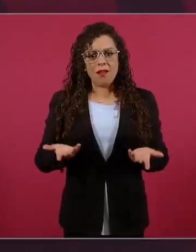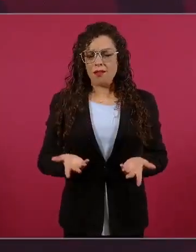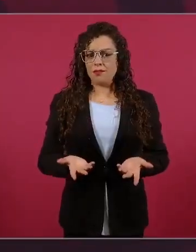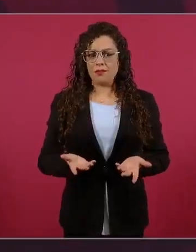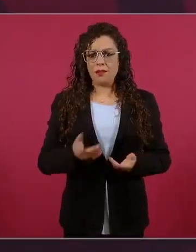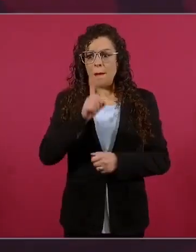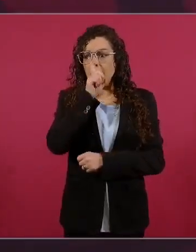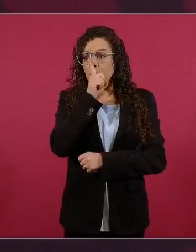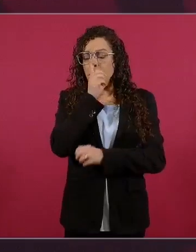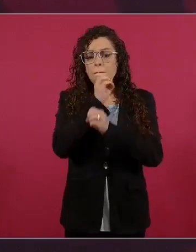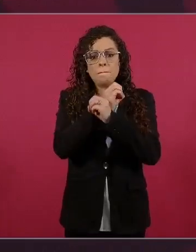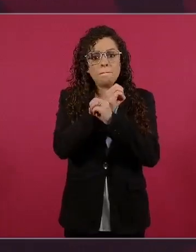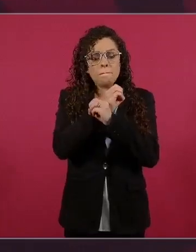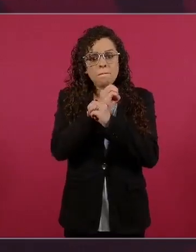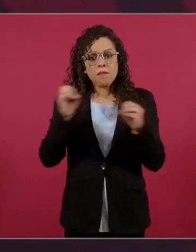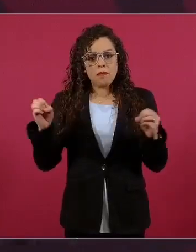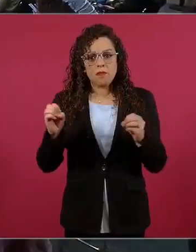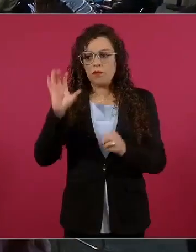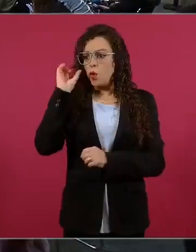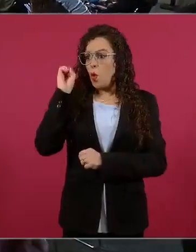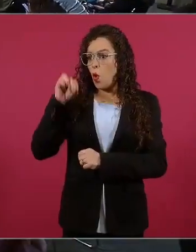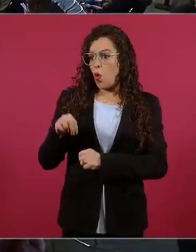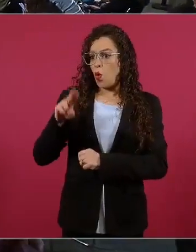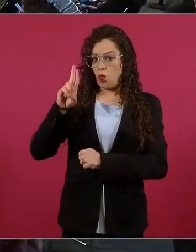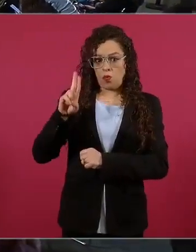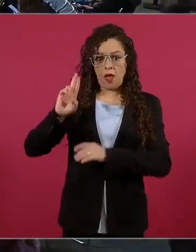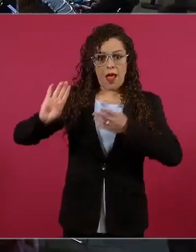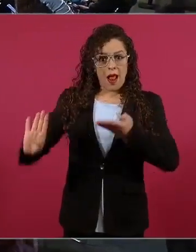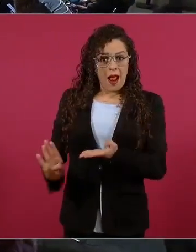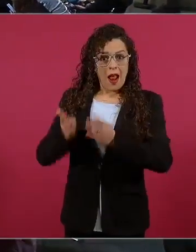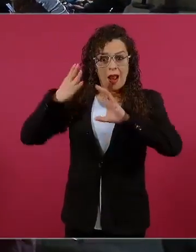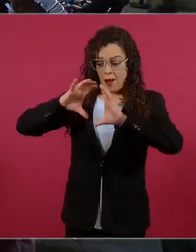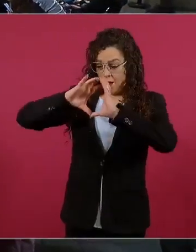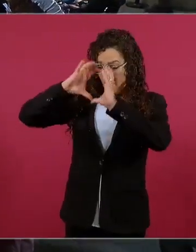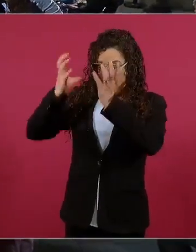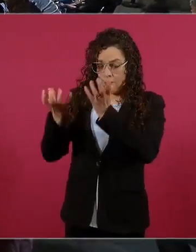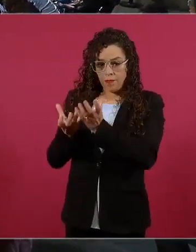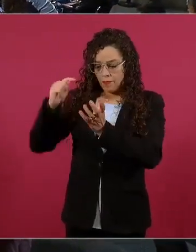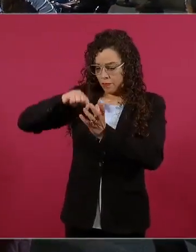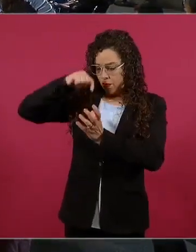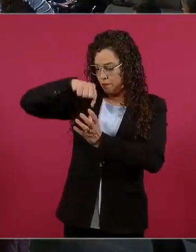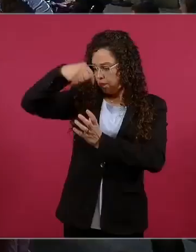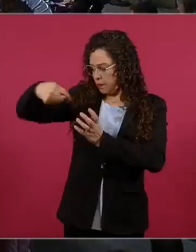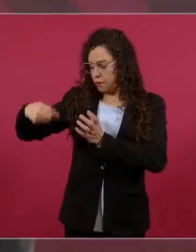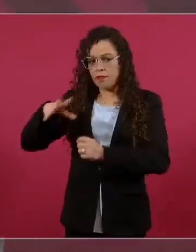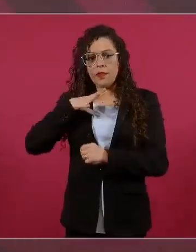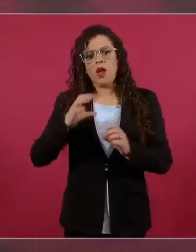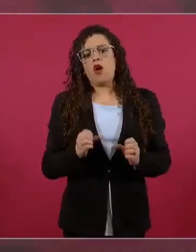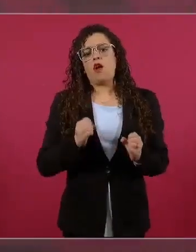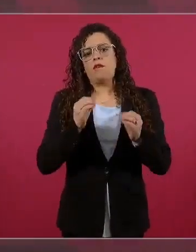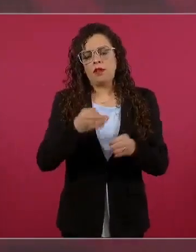Hay oficinas de la ONU en todo el mundo para todo, para la alimentación, para los derechos humanos,